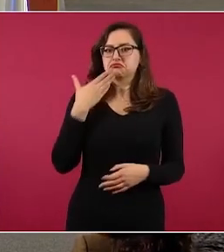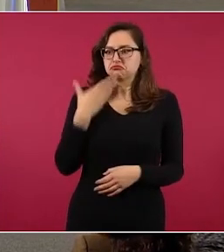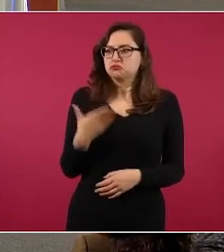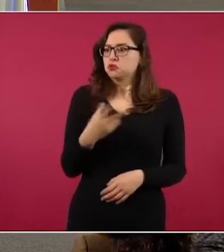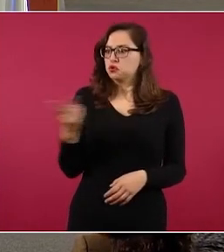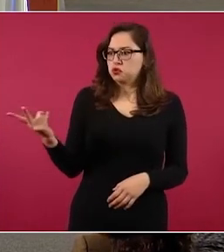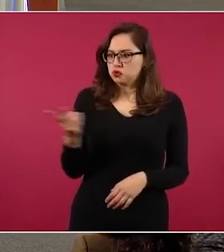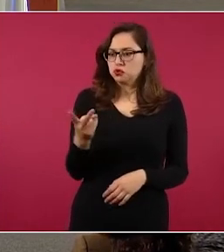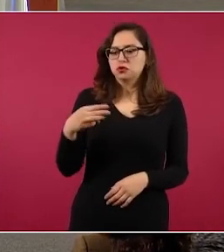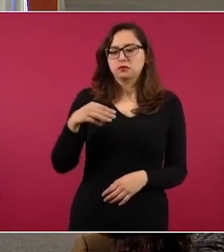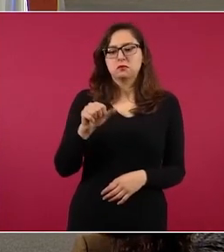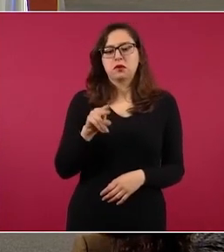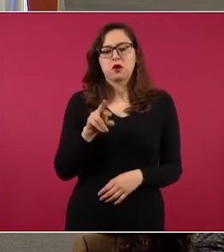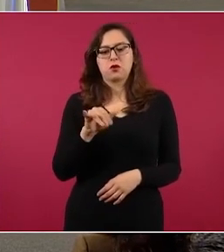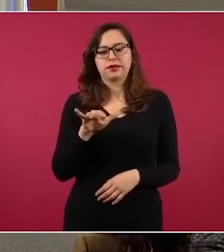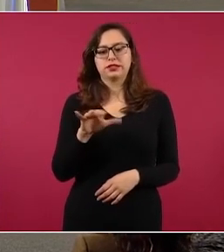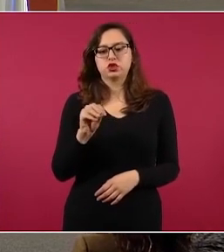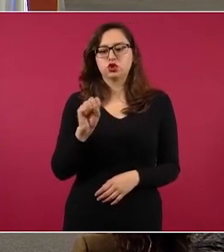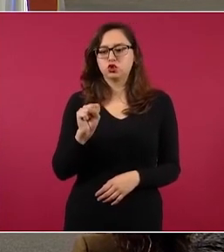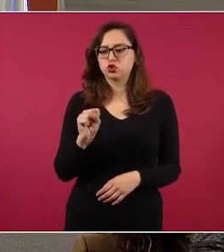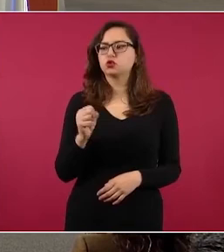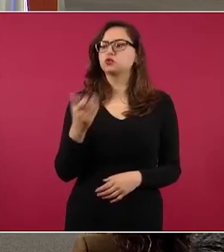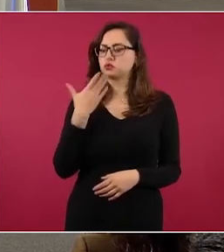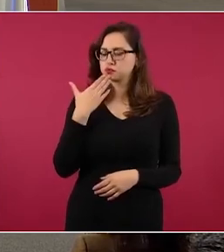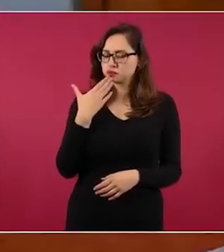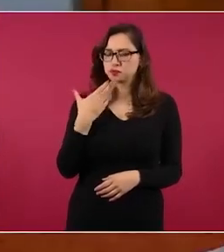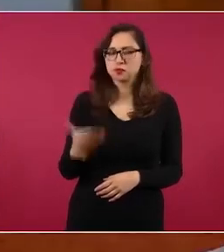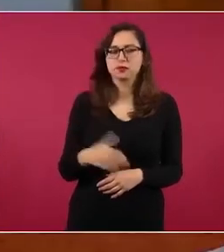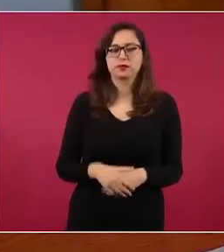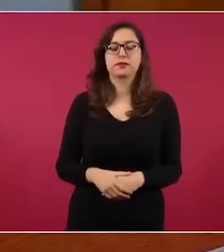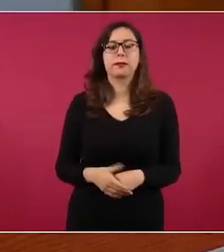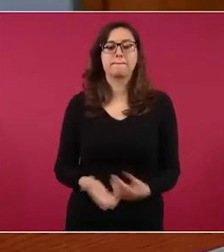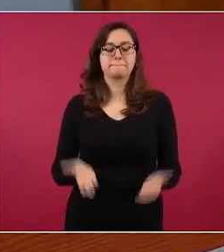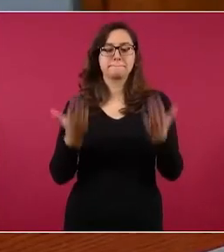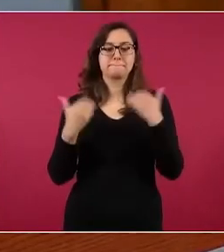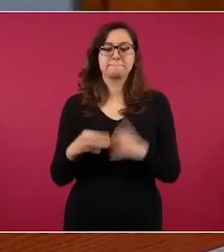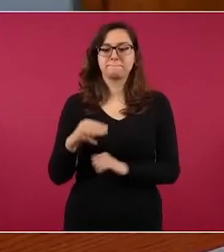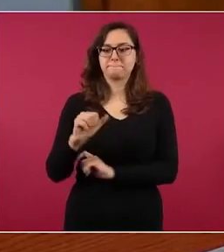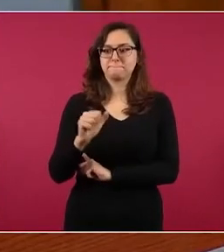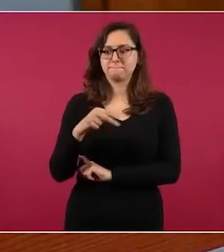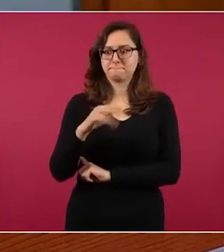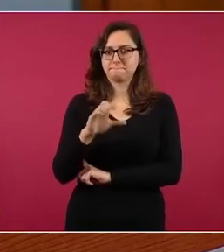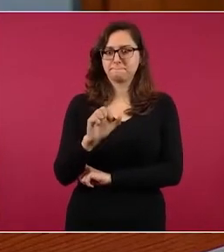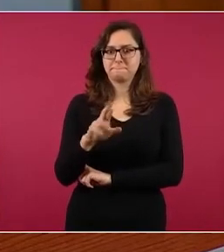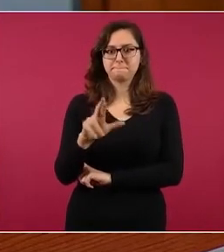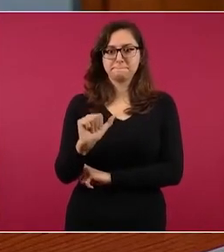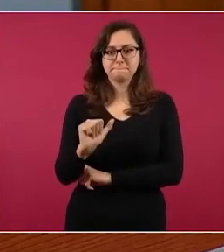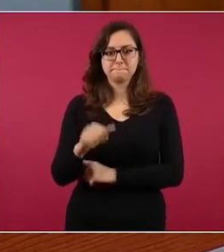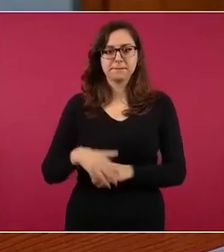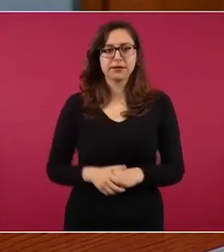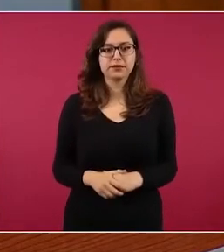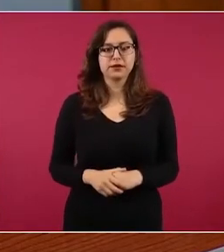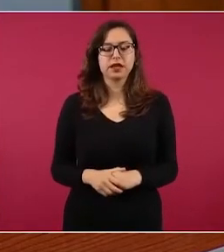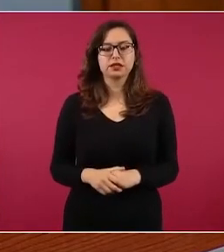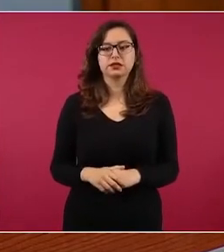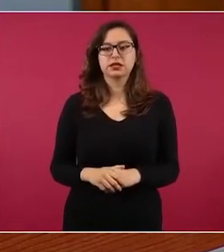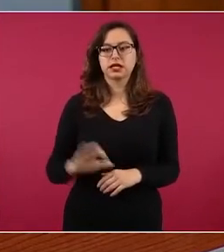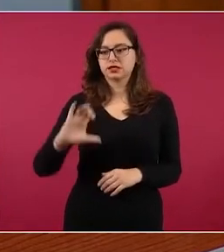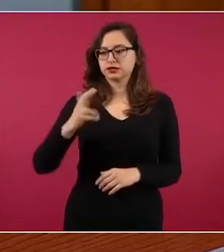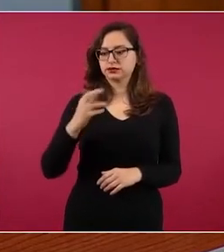Mauricio Vila. Miguel Ángel Mancera, Osorio Ochoón,